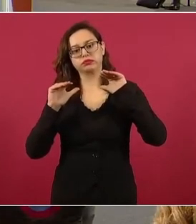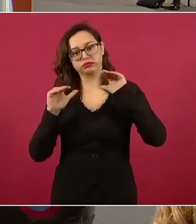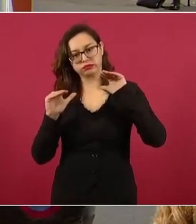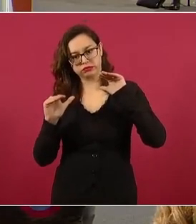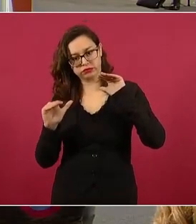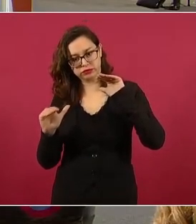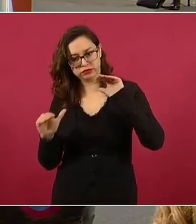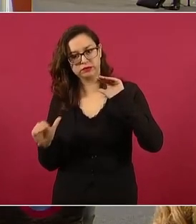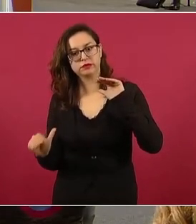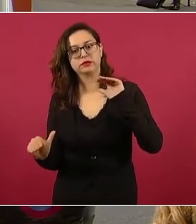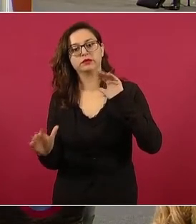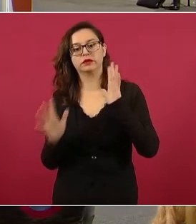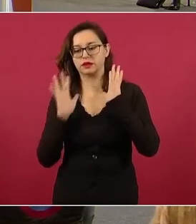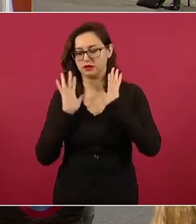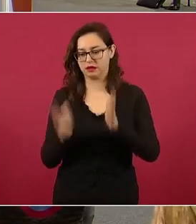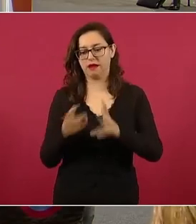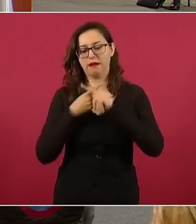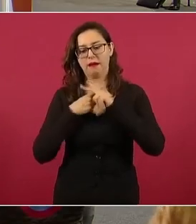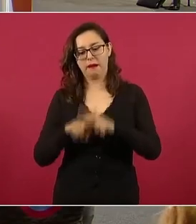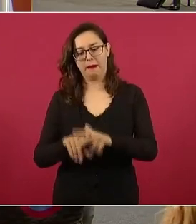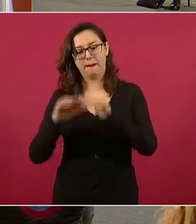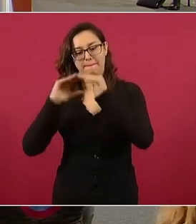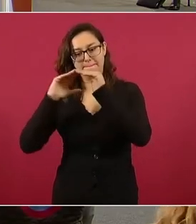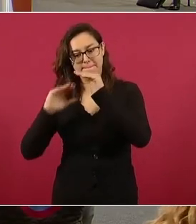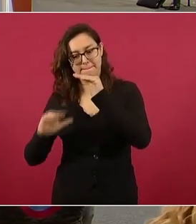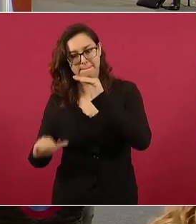a bajar.